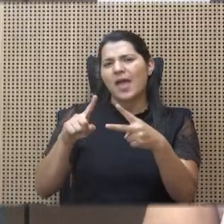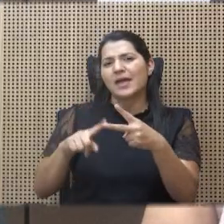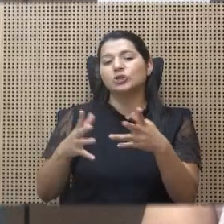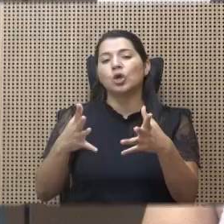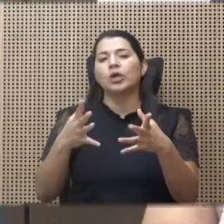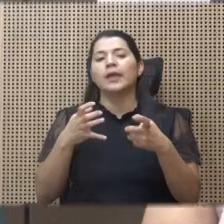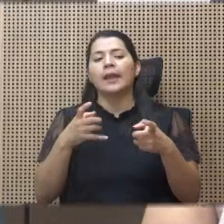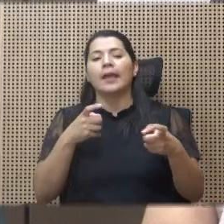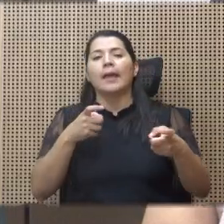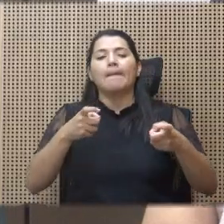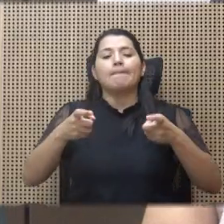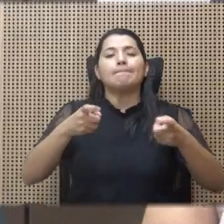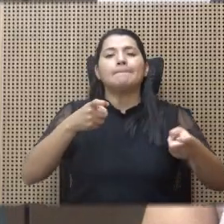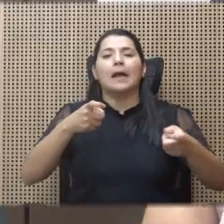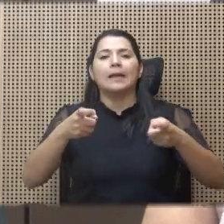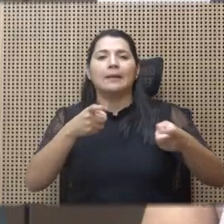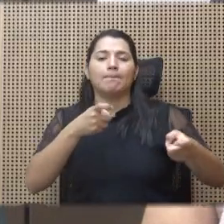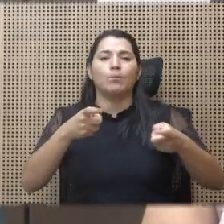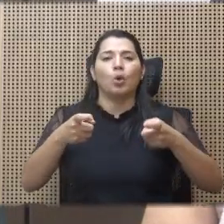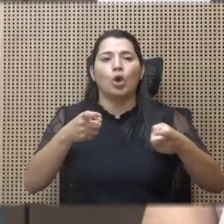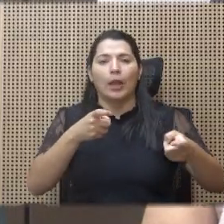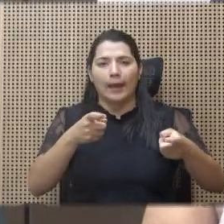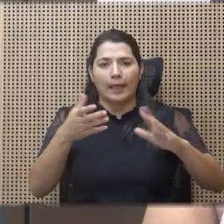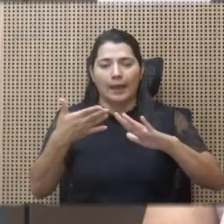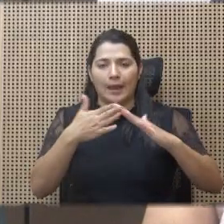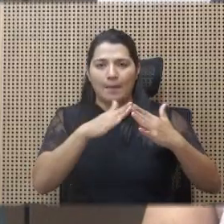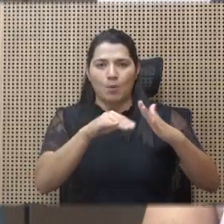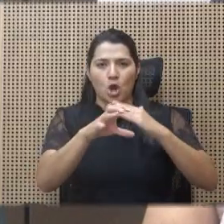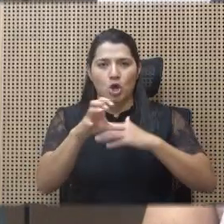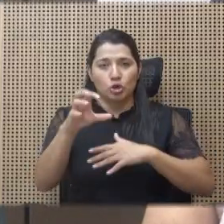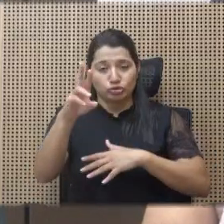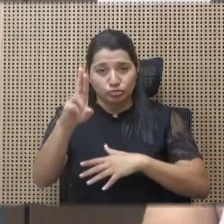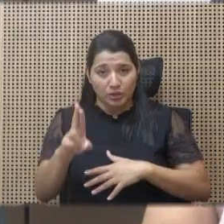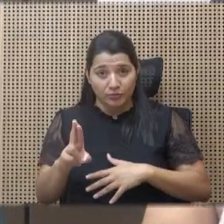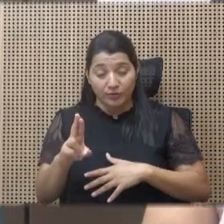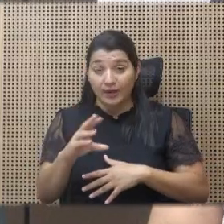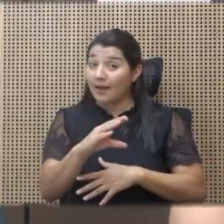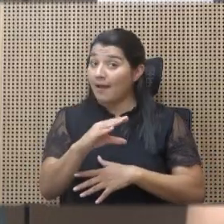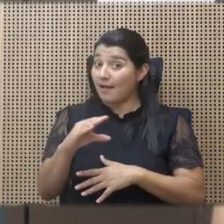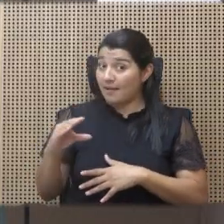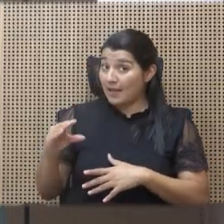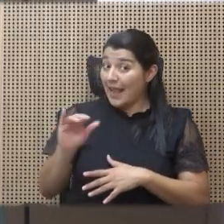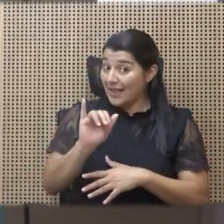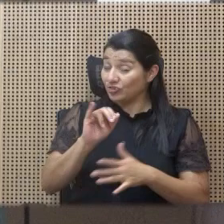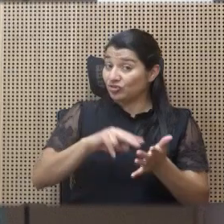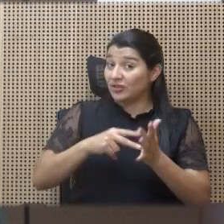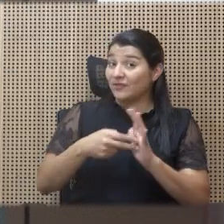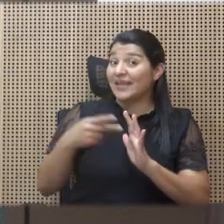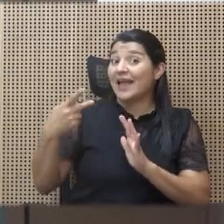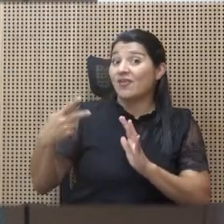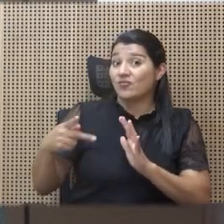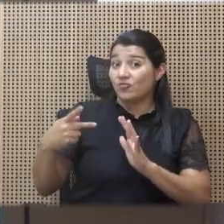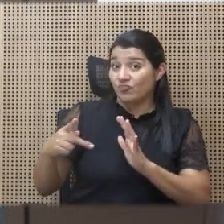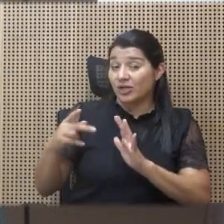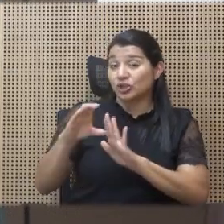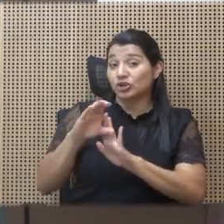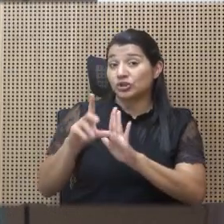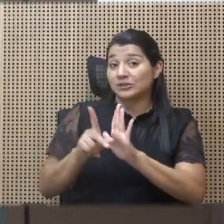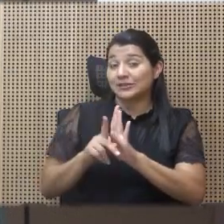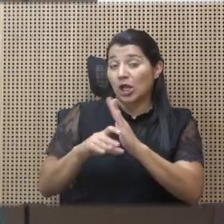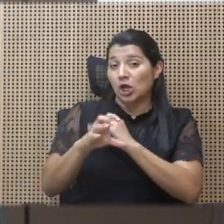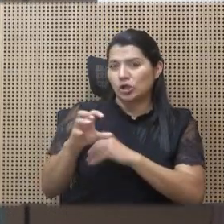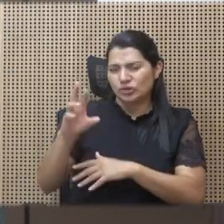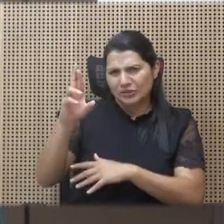población nacional y poner en peligro el orden constitucional de este país. Es ingrata la forma en que se